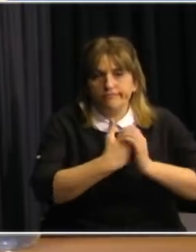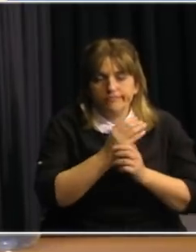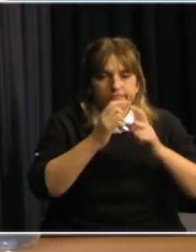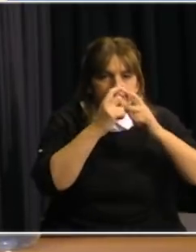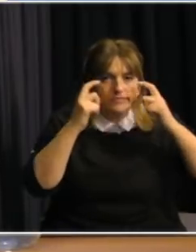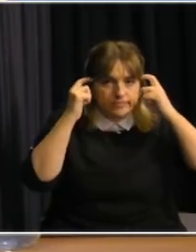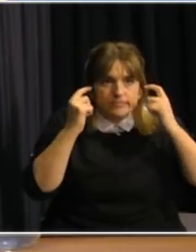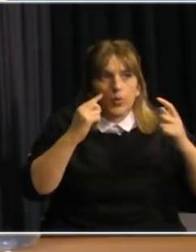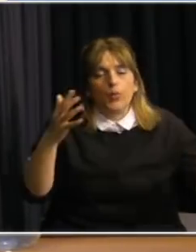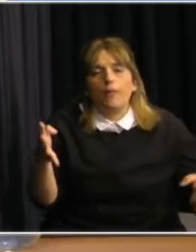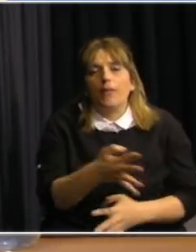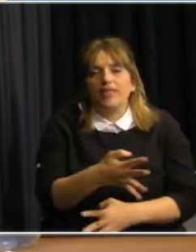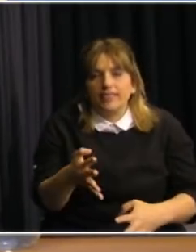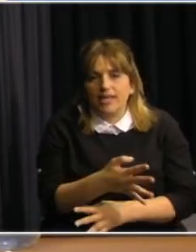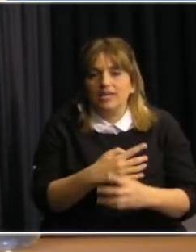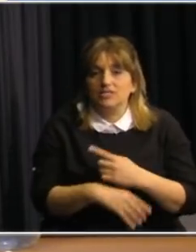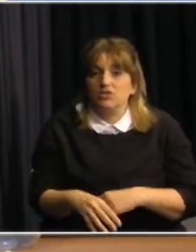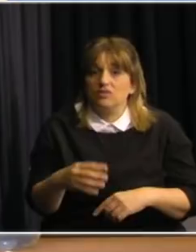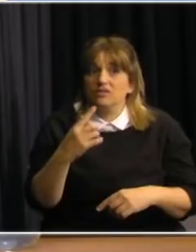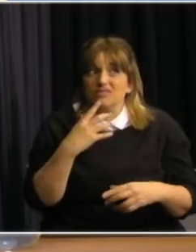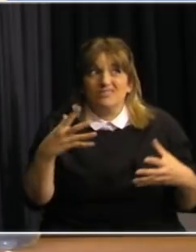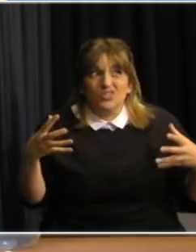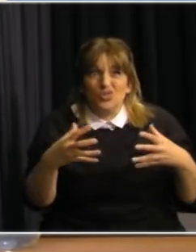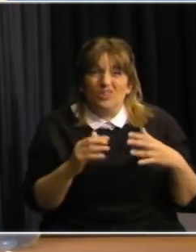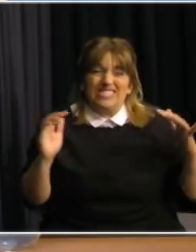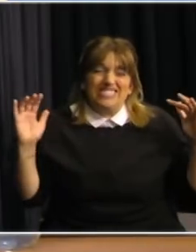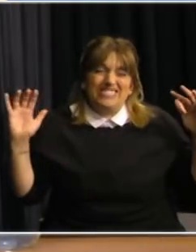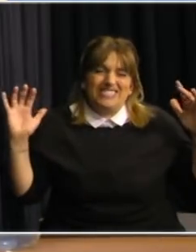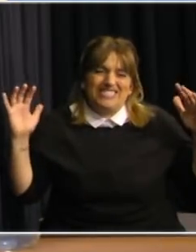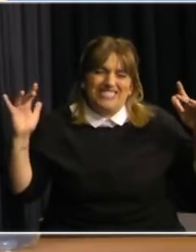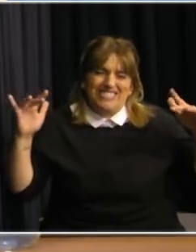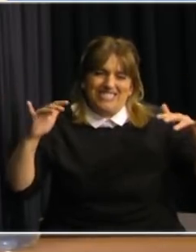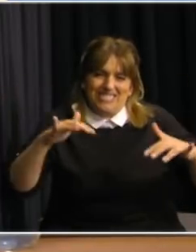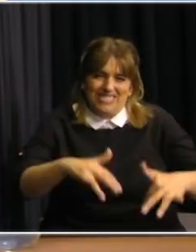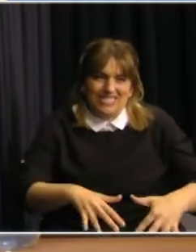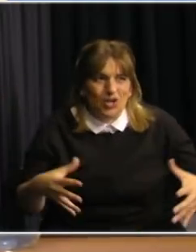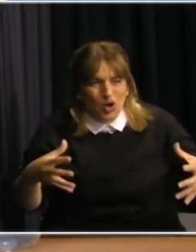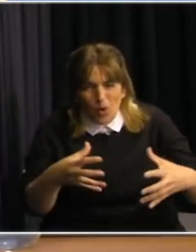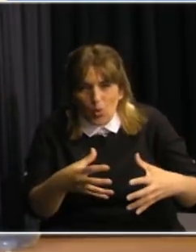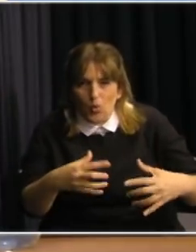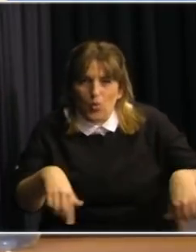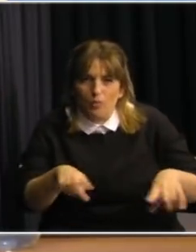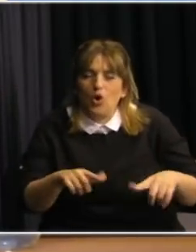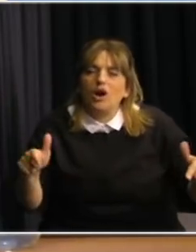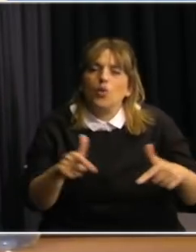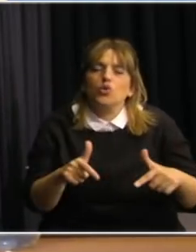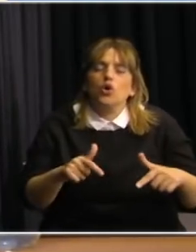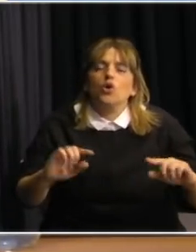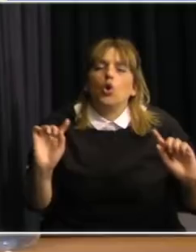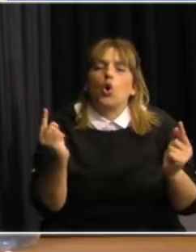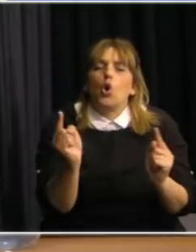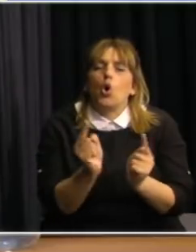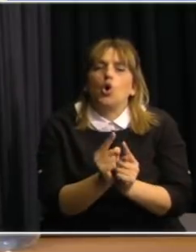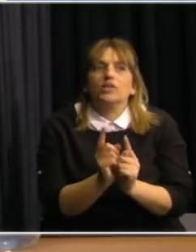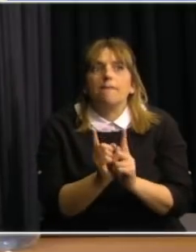ventilación apropiada, limitar aglomeraciones, reuniones más breves y, en lo posible, con un mismo